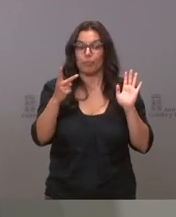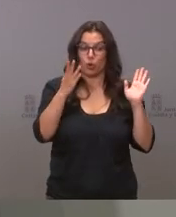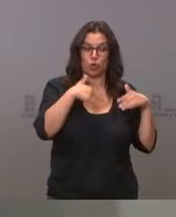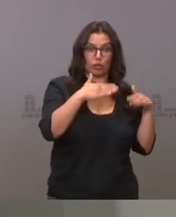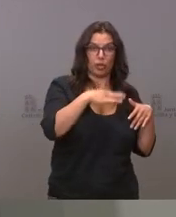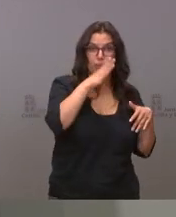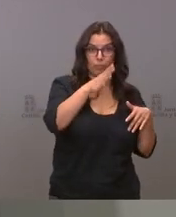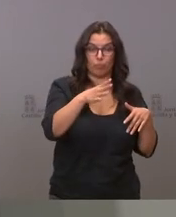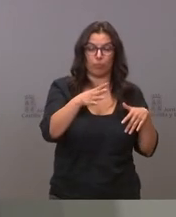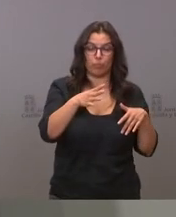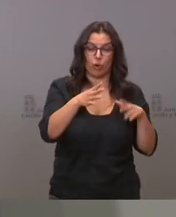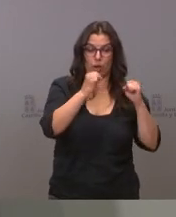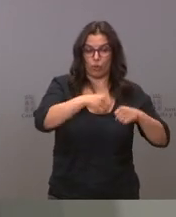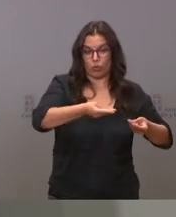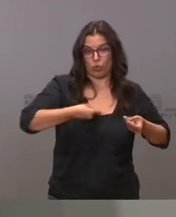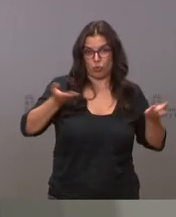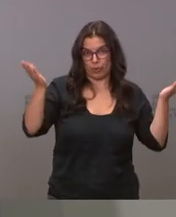no tengo aquí el acuerdo